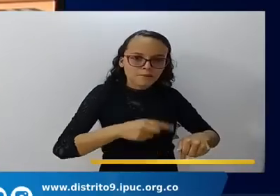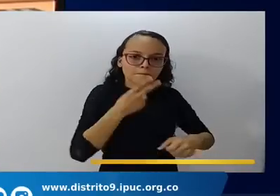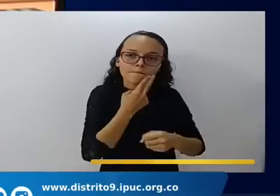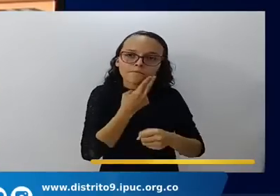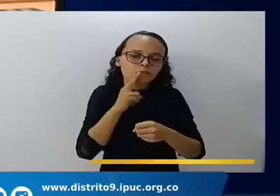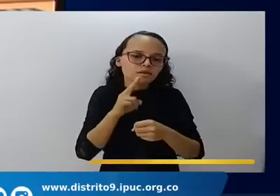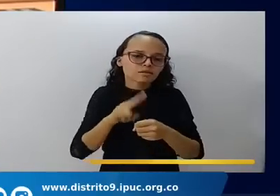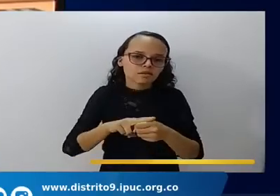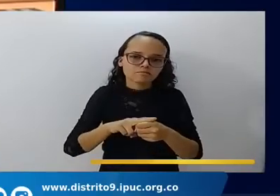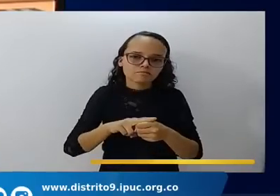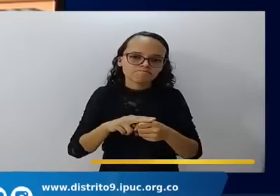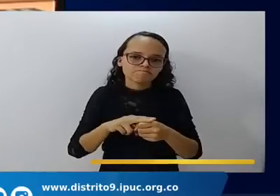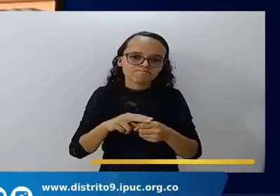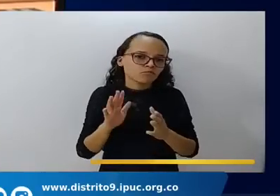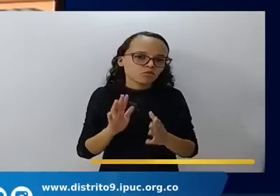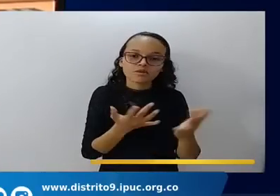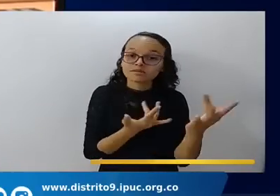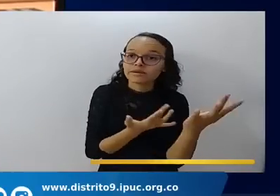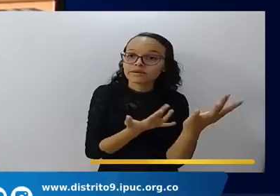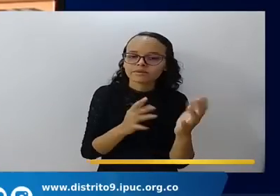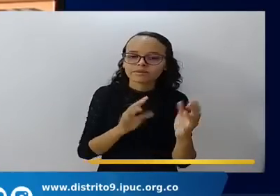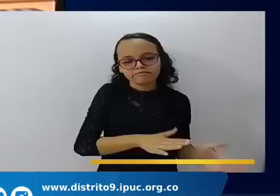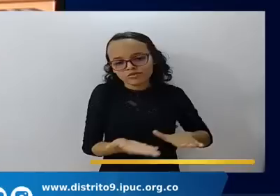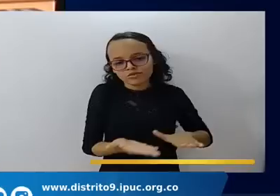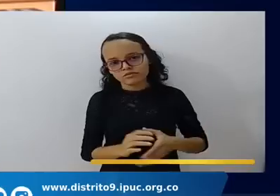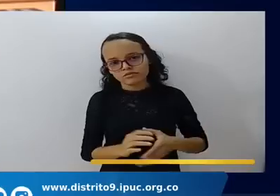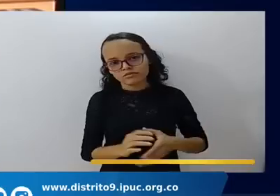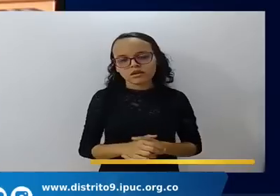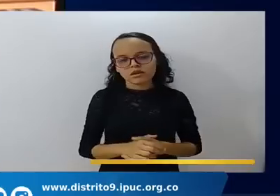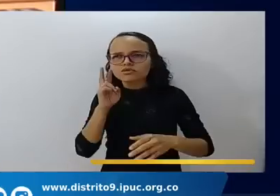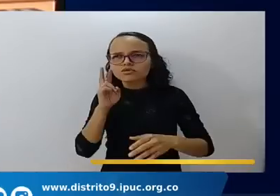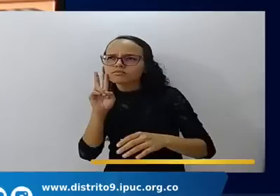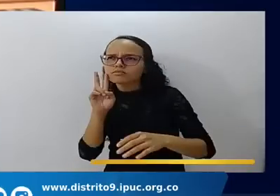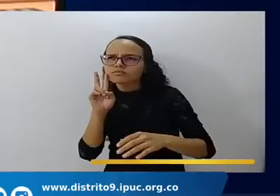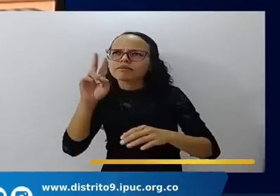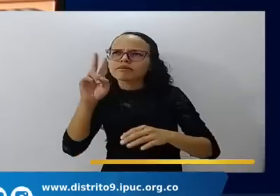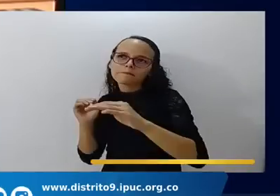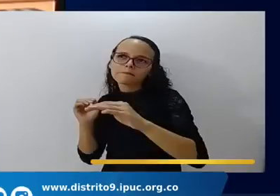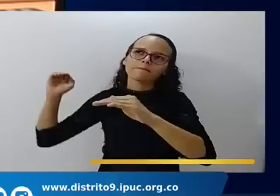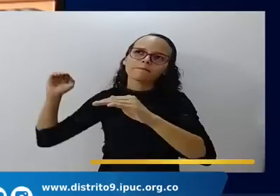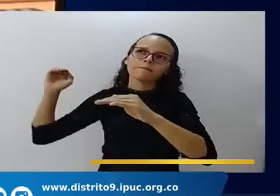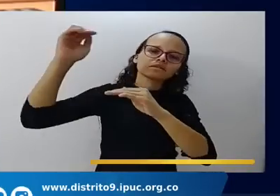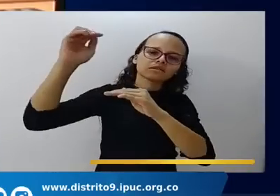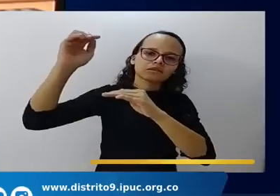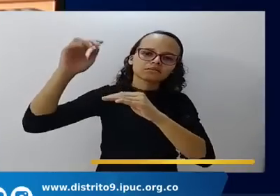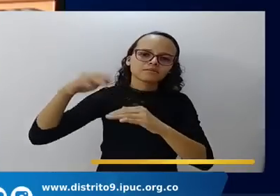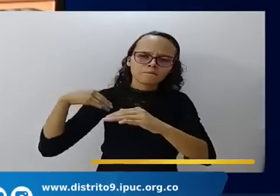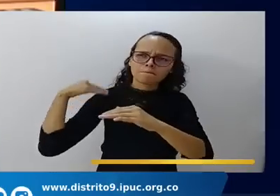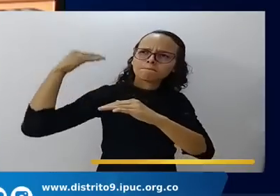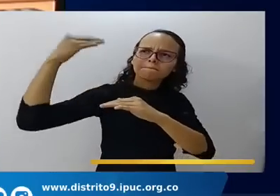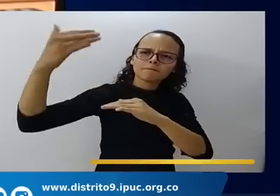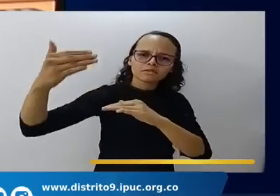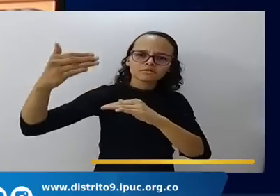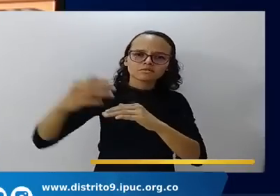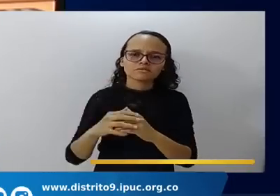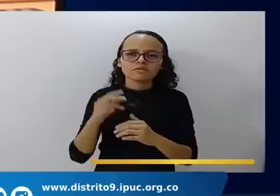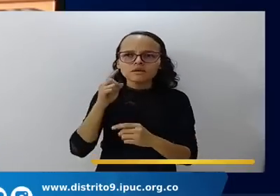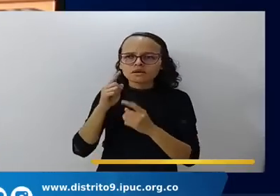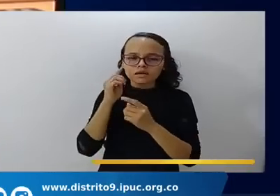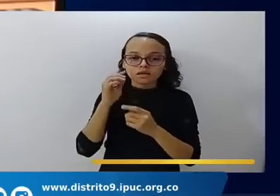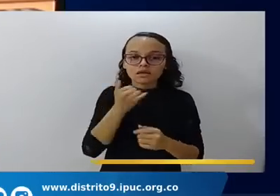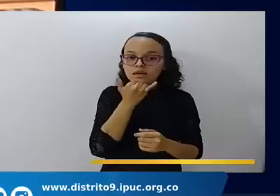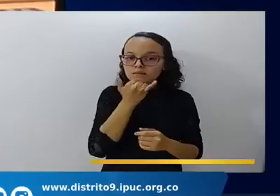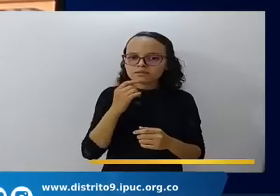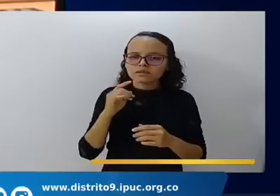prometido, sino mirándolo, mirándolo qué? De lejos.